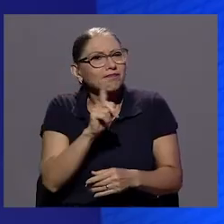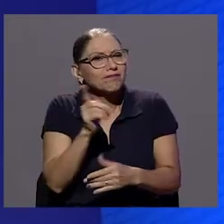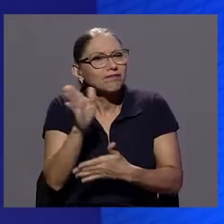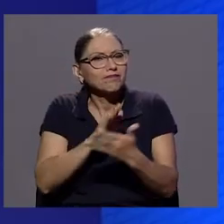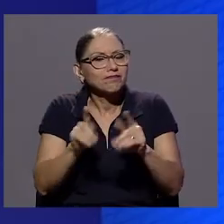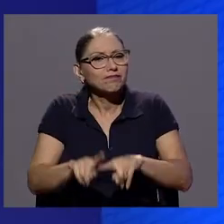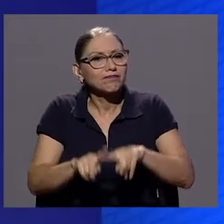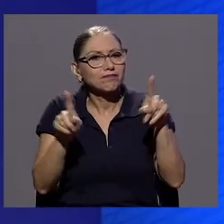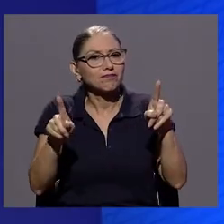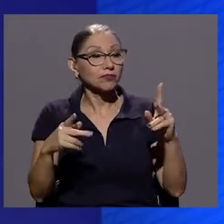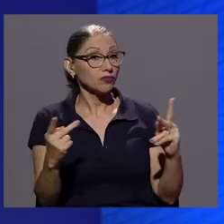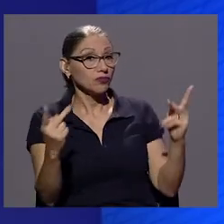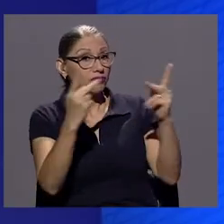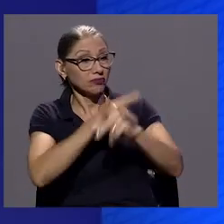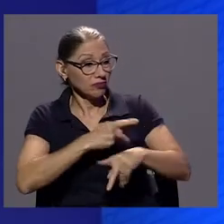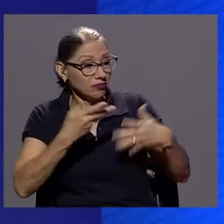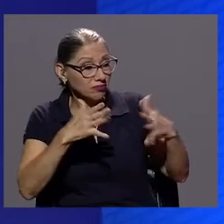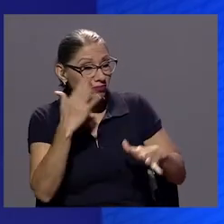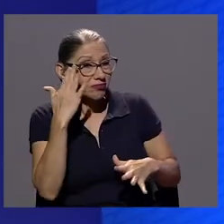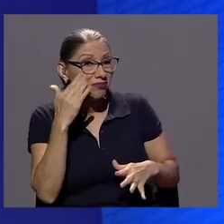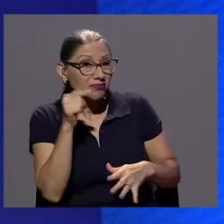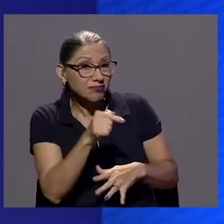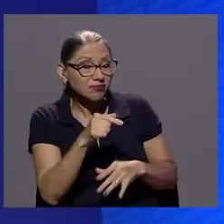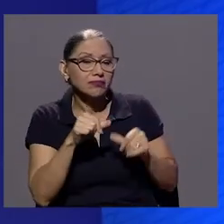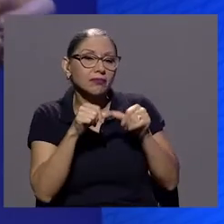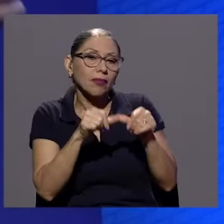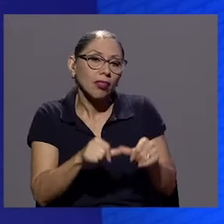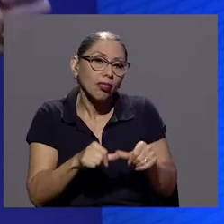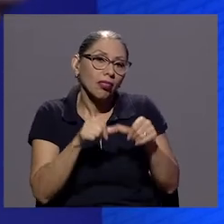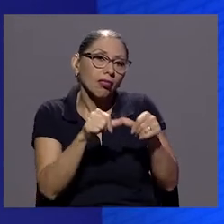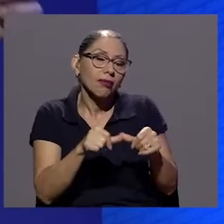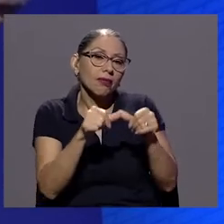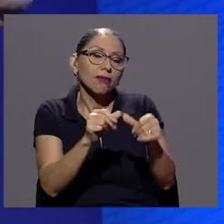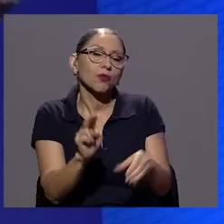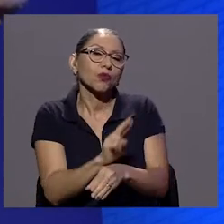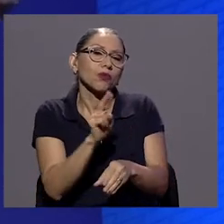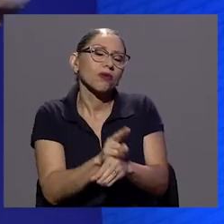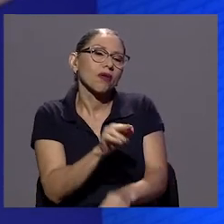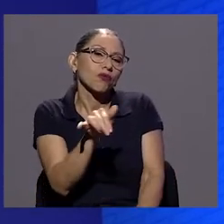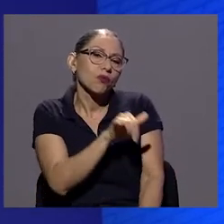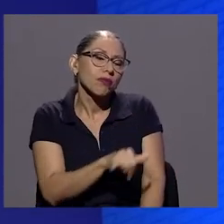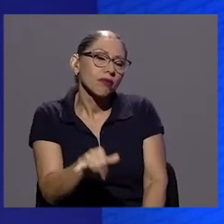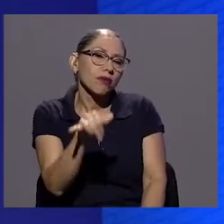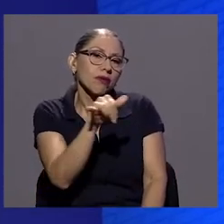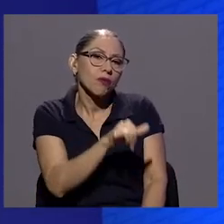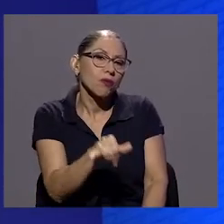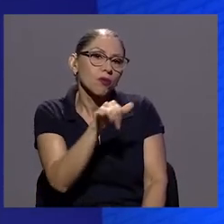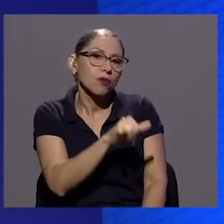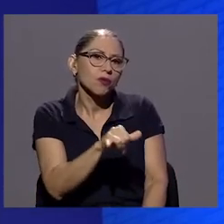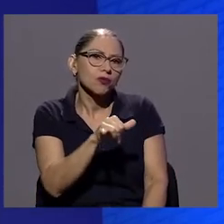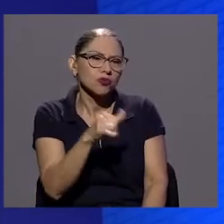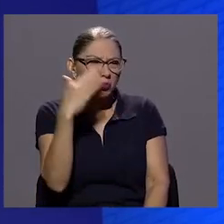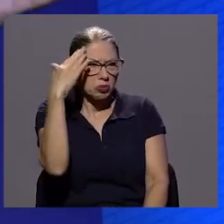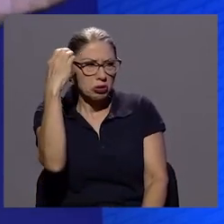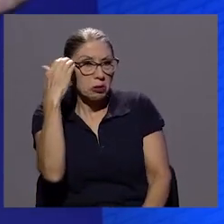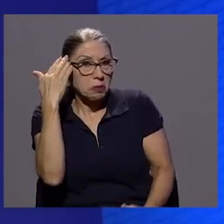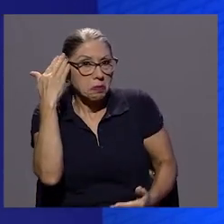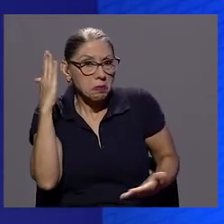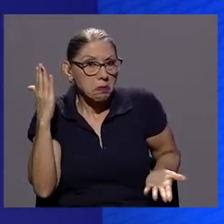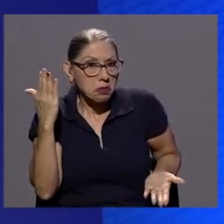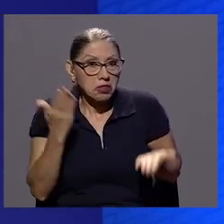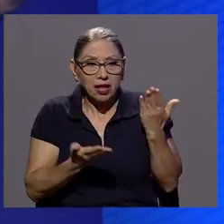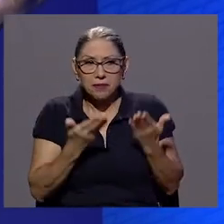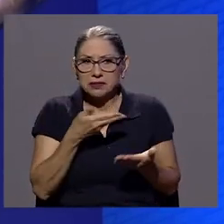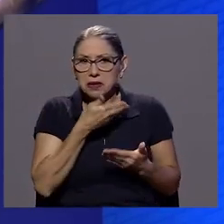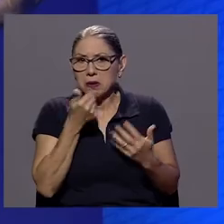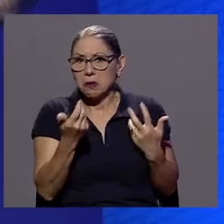lo peor es que a pesar de que se sabe esto, se siguen utilizando estos mismos modelos, no sé por qué razón, si será porque conviene,